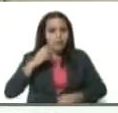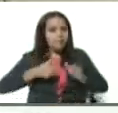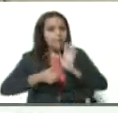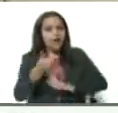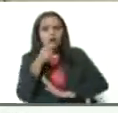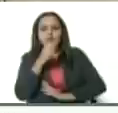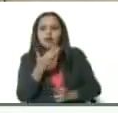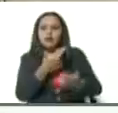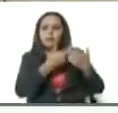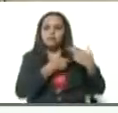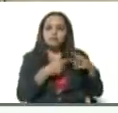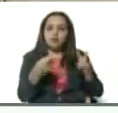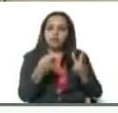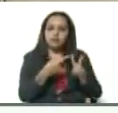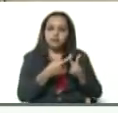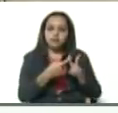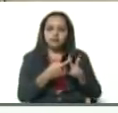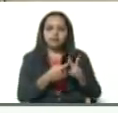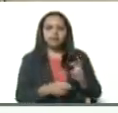así lo señalo.